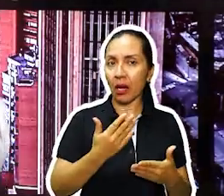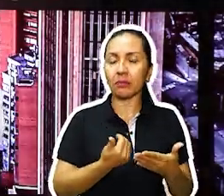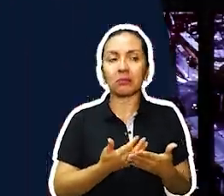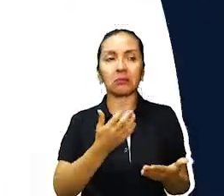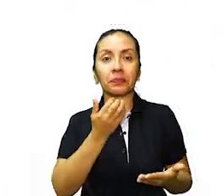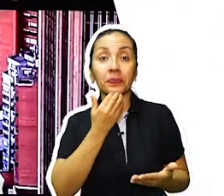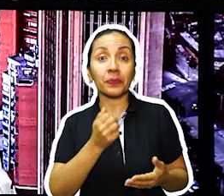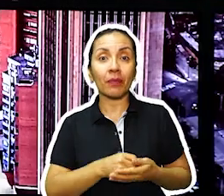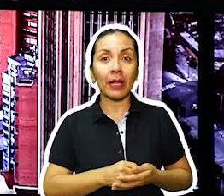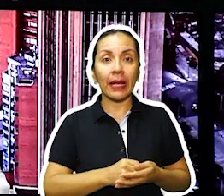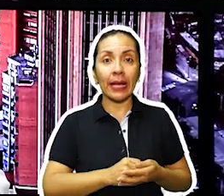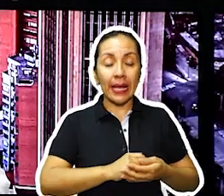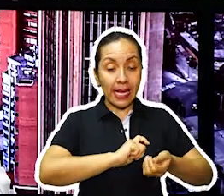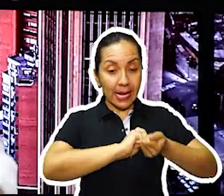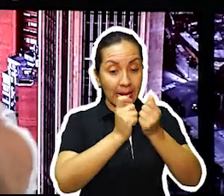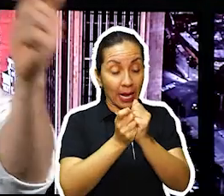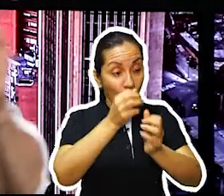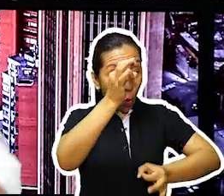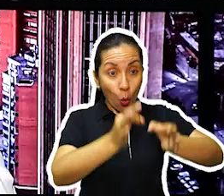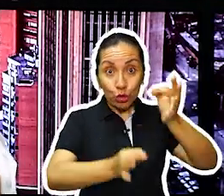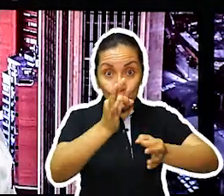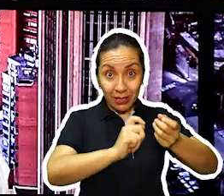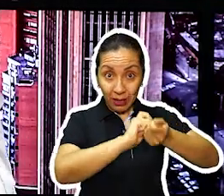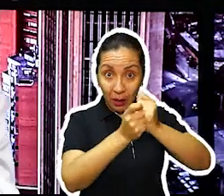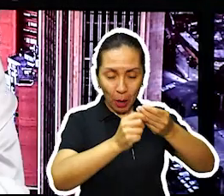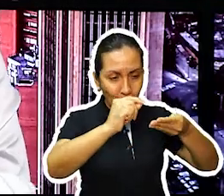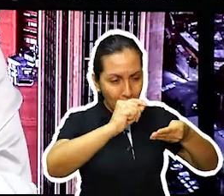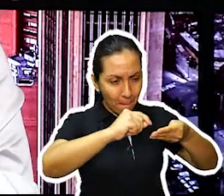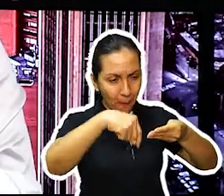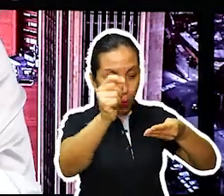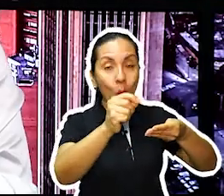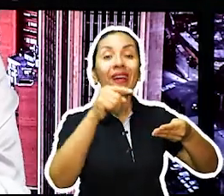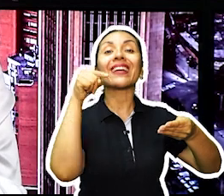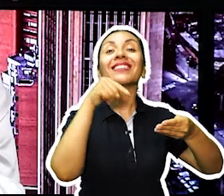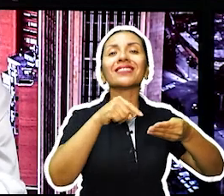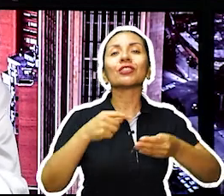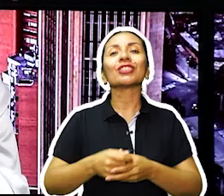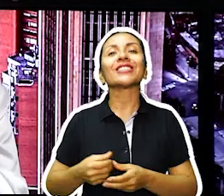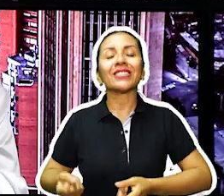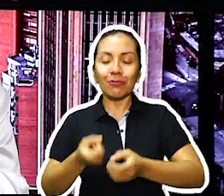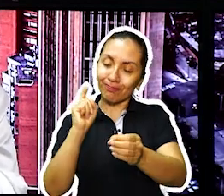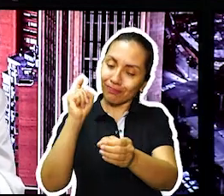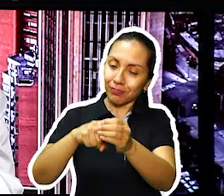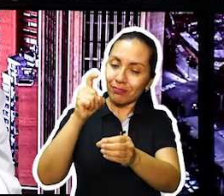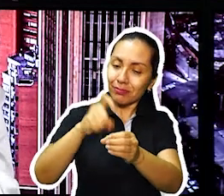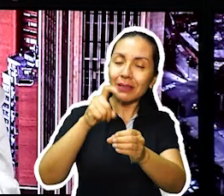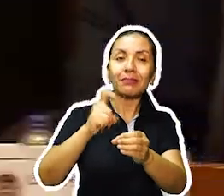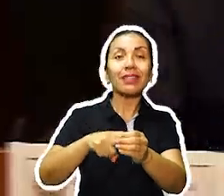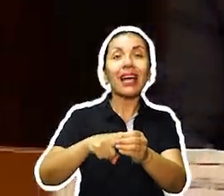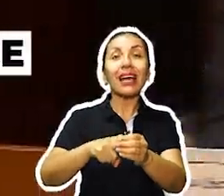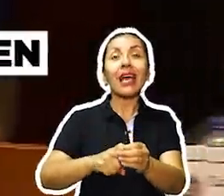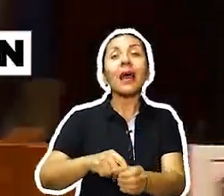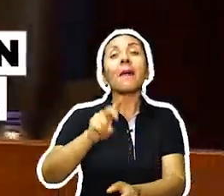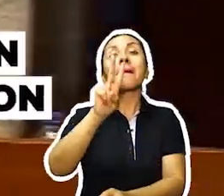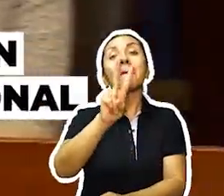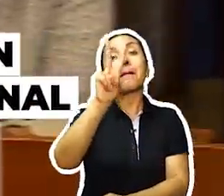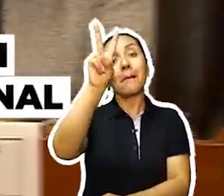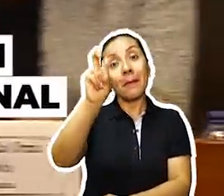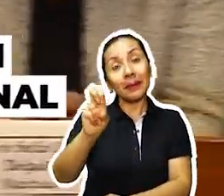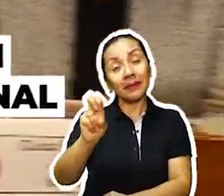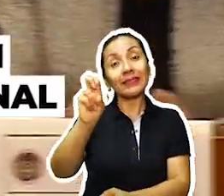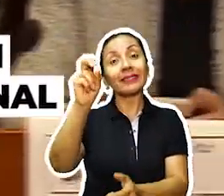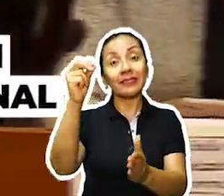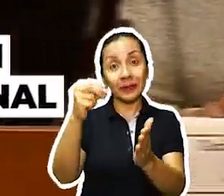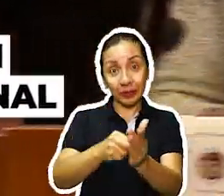Empezamos con cosas muy concretas. Derivada de la aprobación de la reforma a la justicia, estaremos inyectando al sistema judicial el